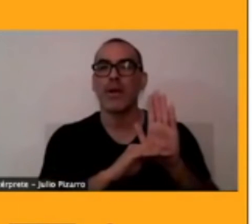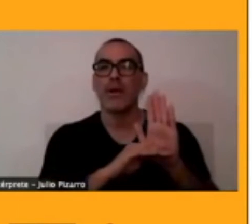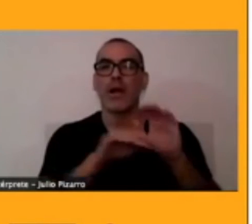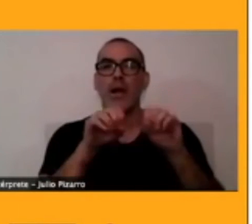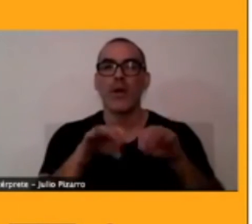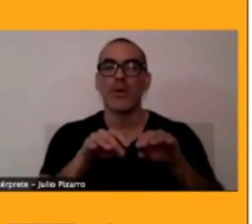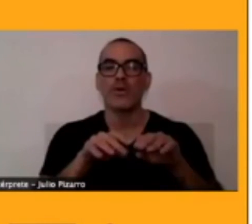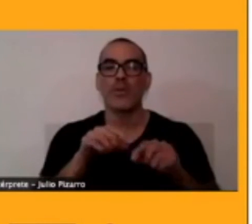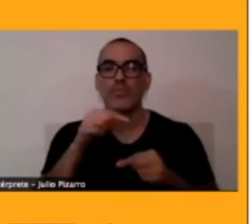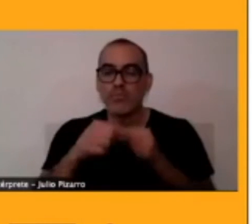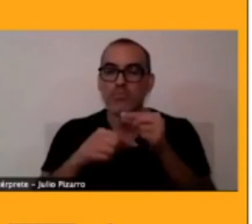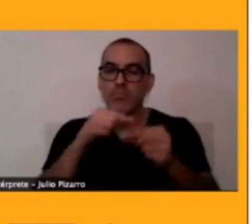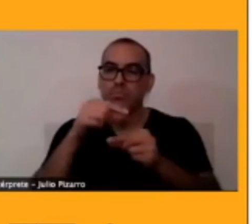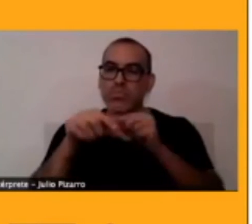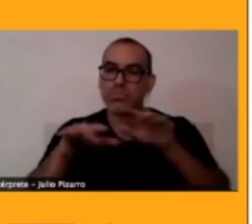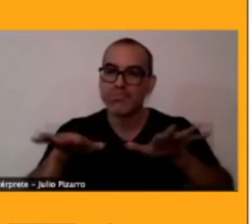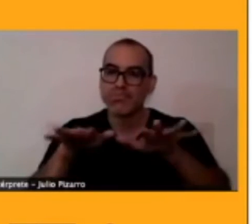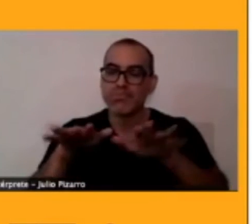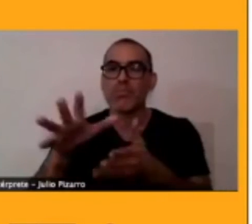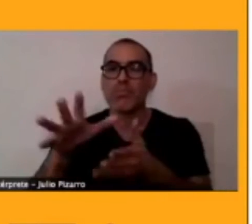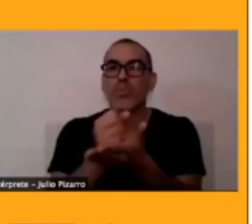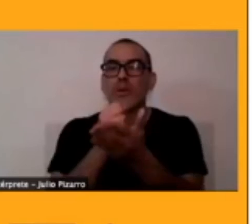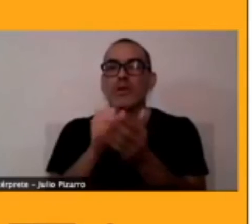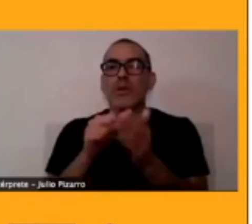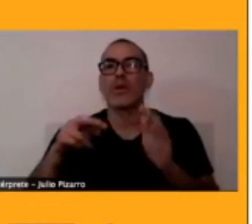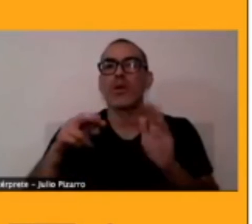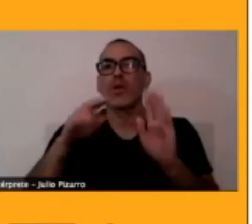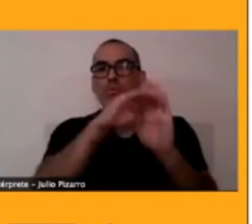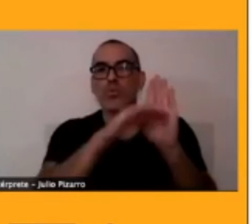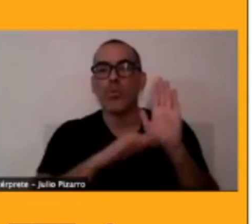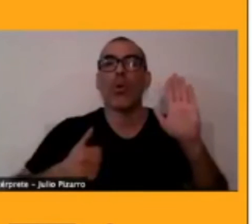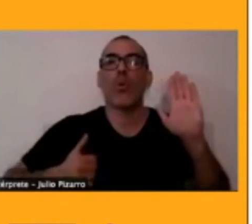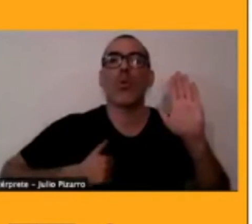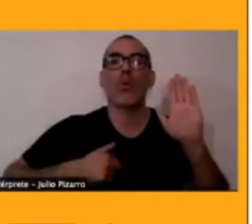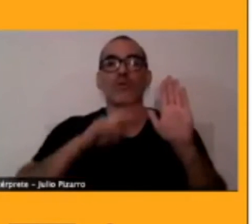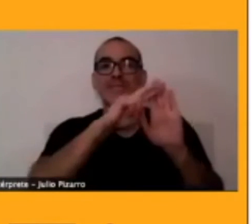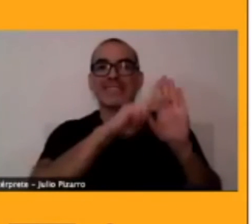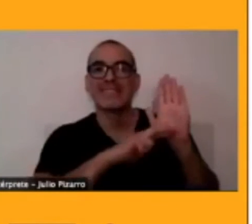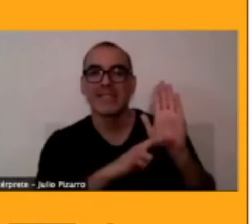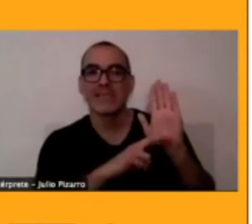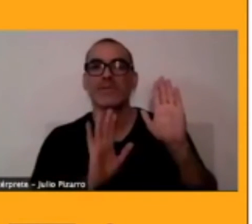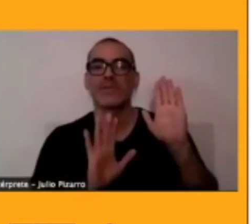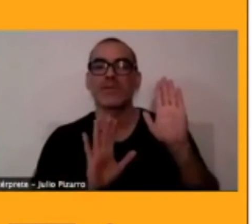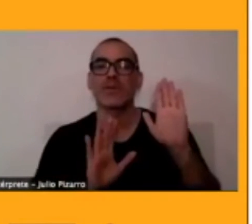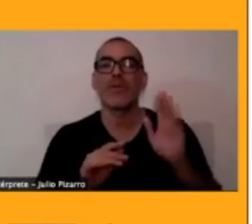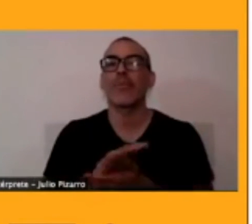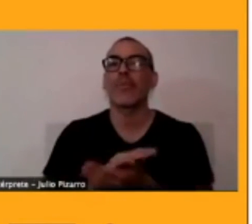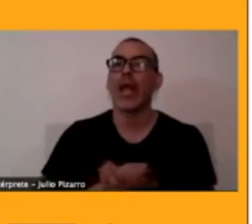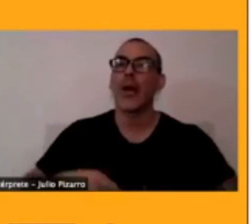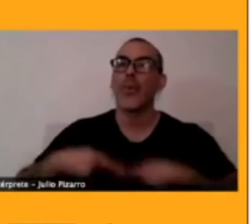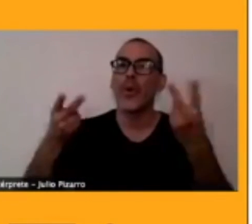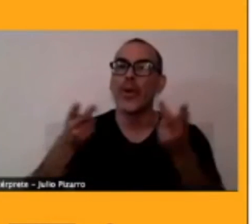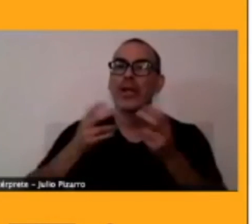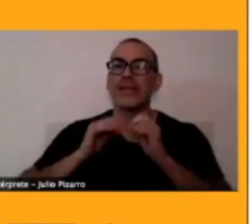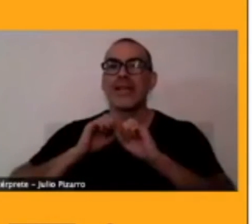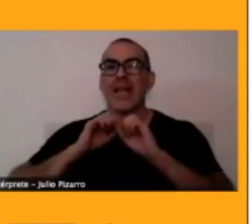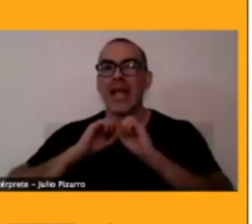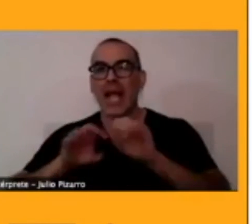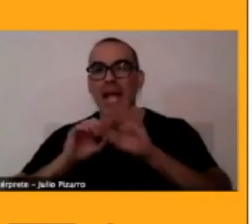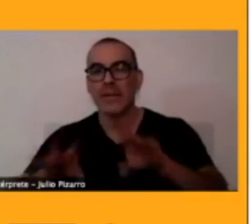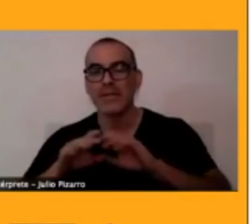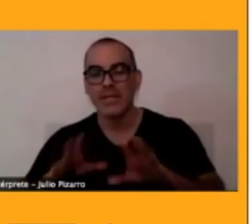logrando conseguir los requisitos para lograr su objetivo. Han realizado publicaciones, capacitaciones, un